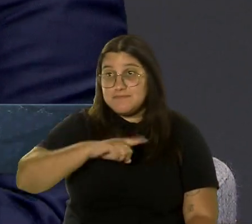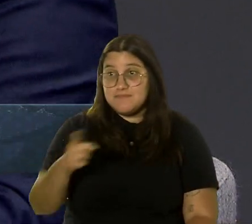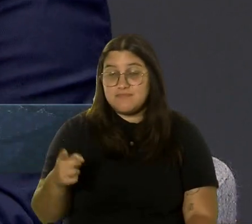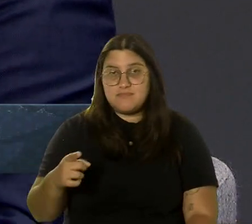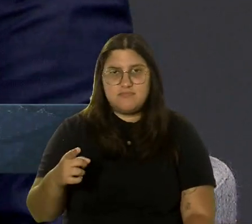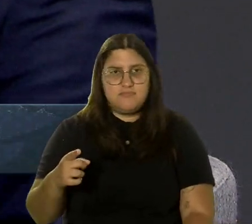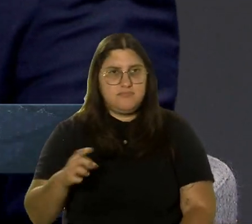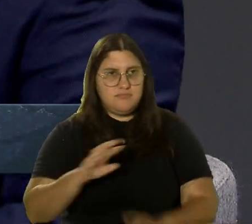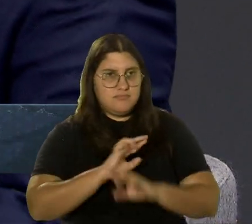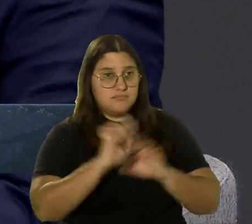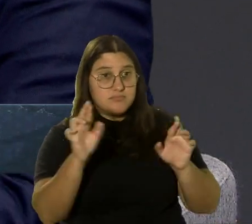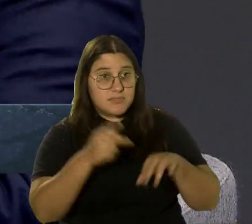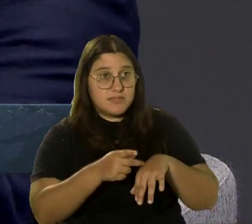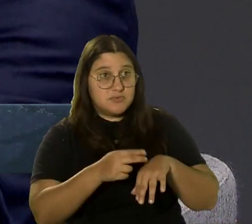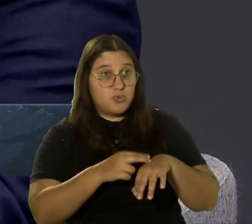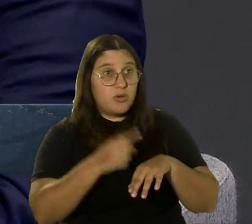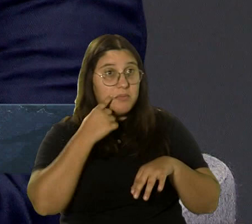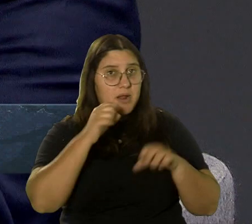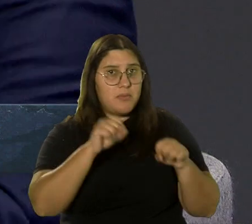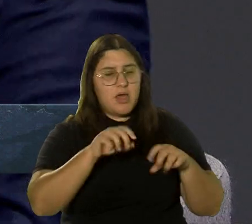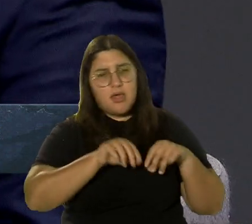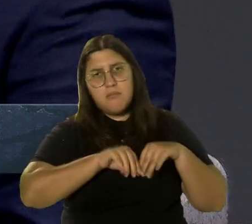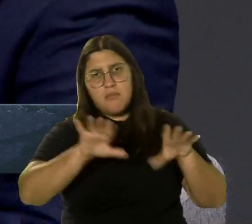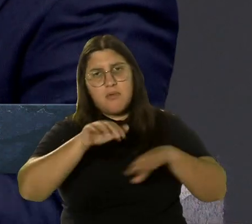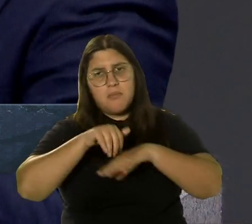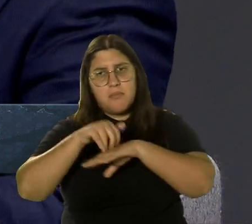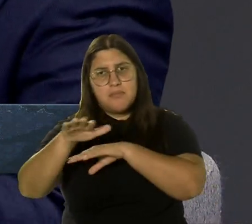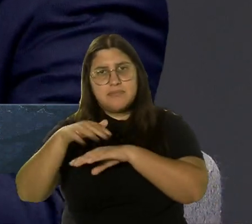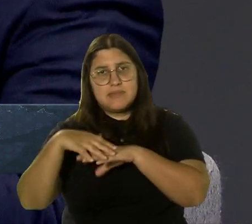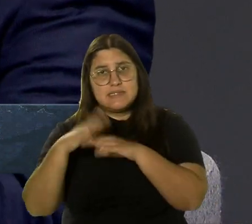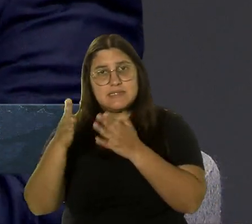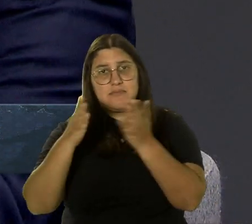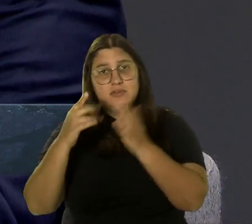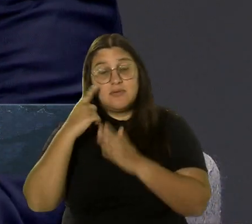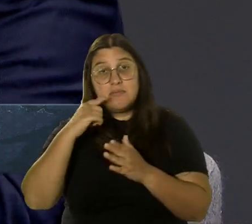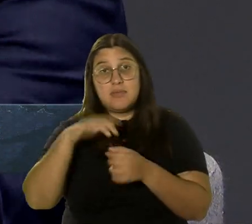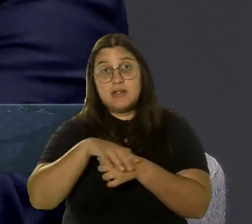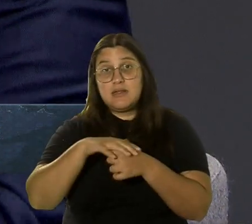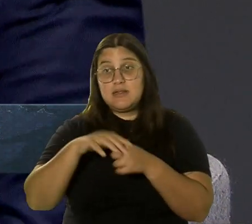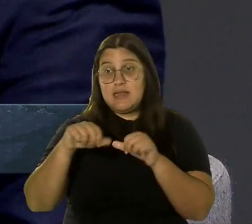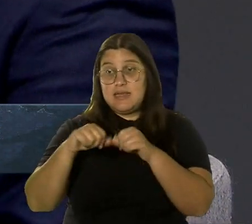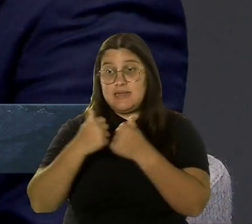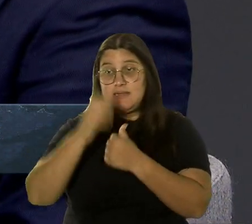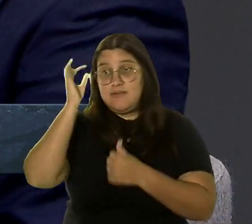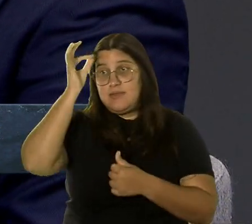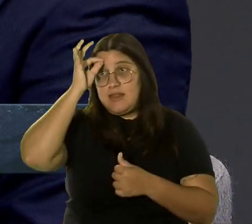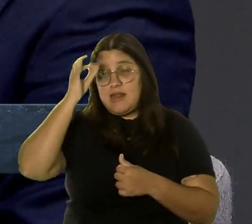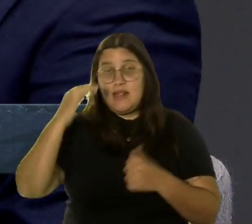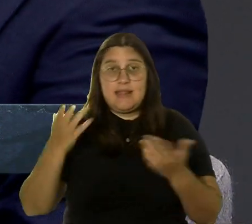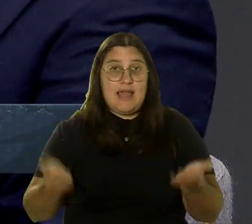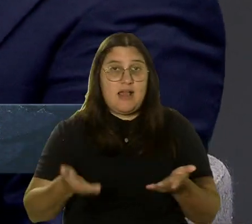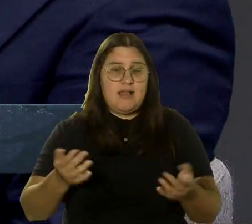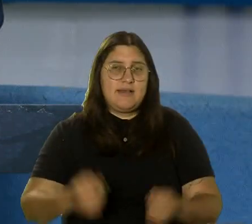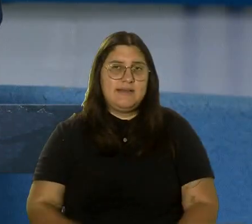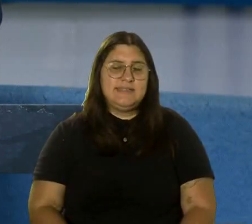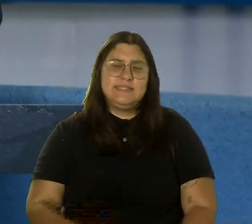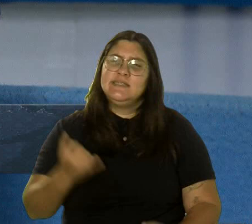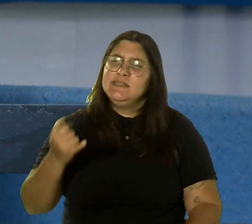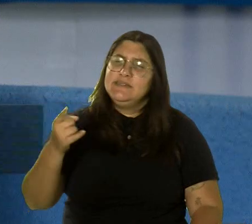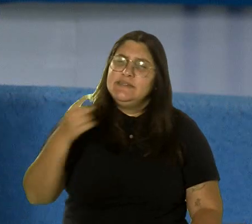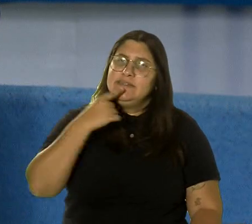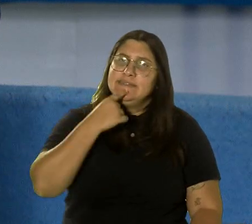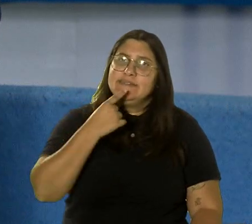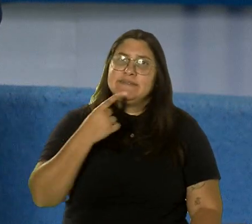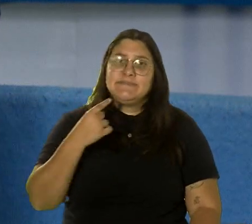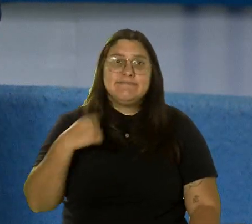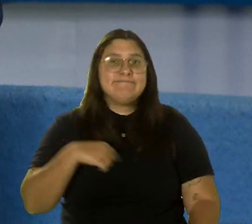tan preparado está Puerto Rico para poder exportar o brindar ese servicio a las agencias federales que están aquí y las que están en Estados Unidos? Ahora que lo mencionas, parte de las charlas